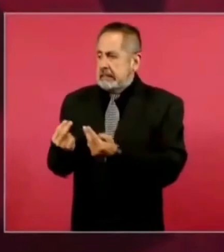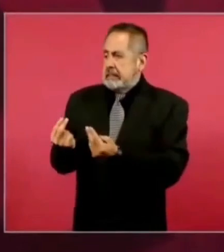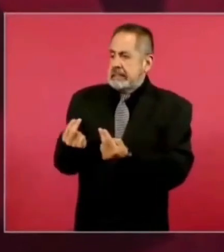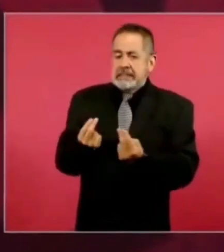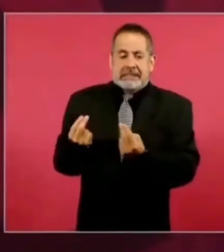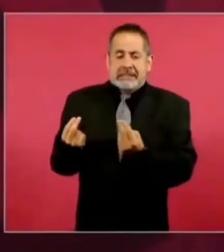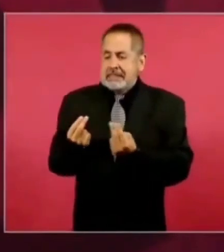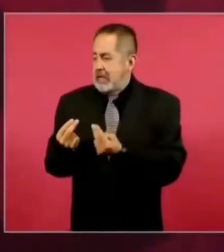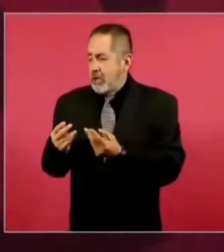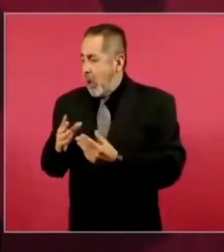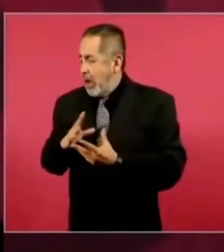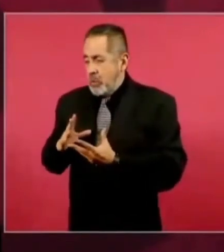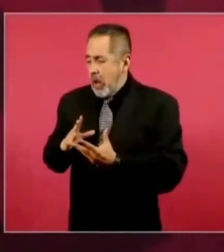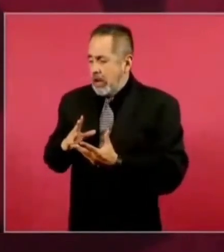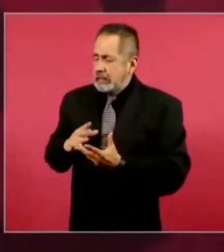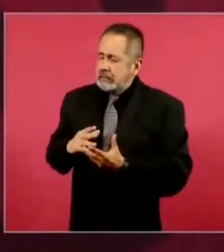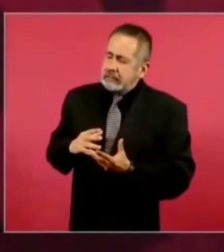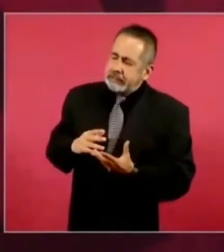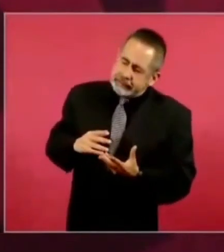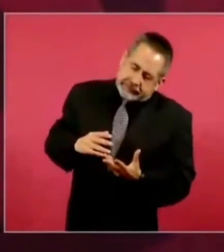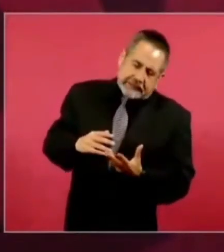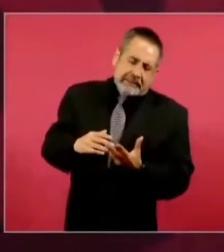¿Y cómo es que aprueban